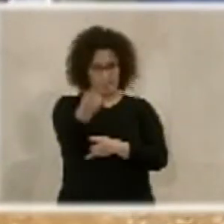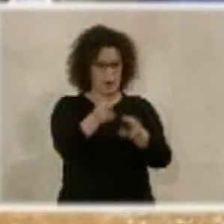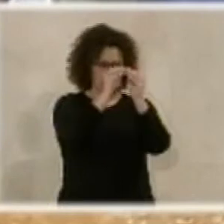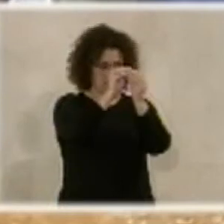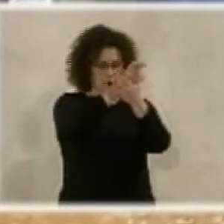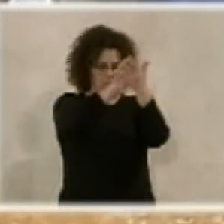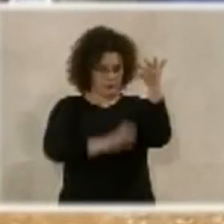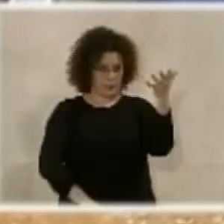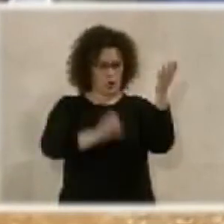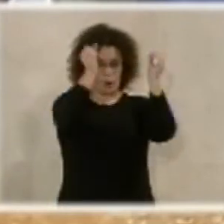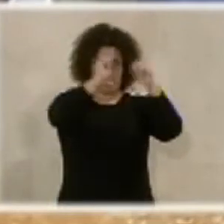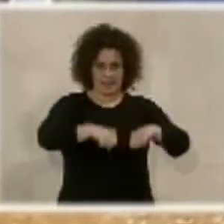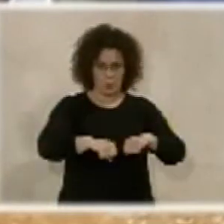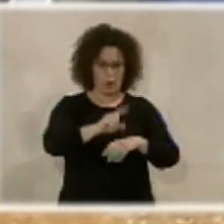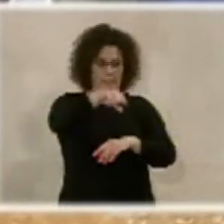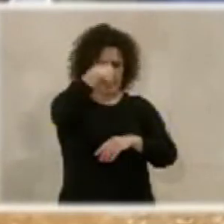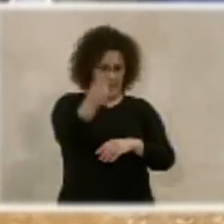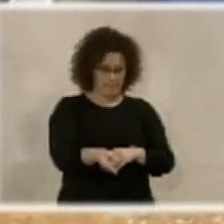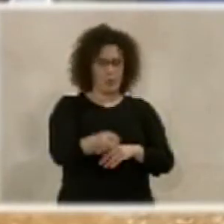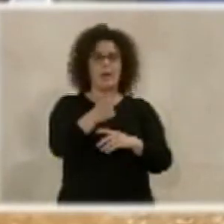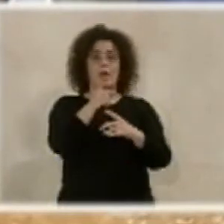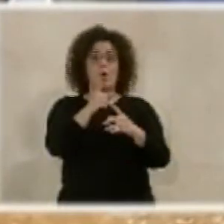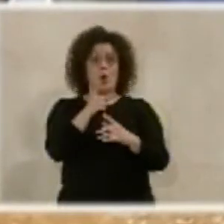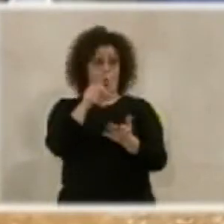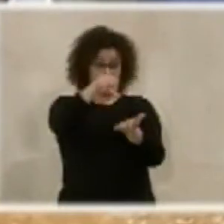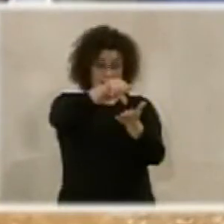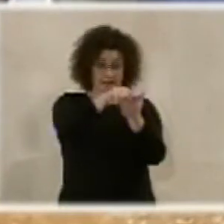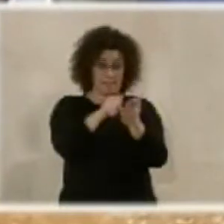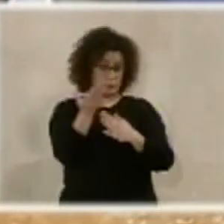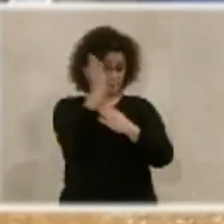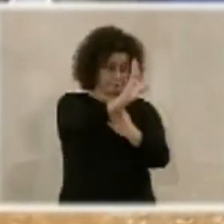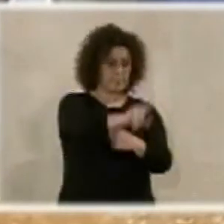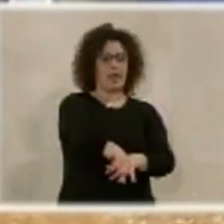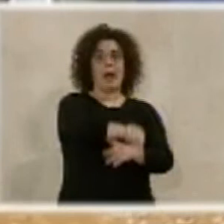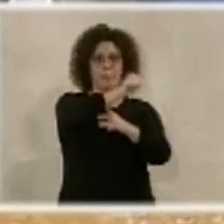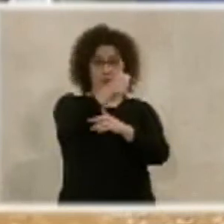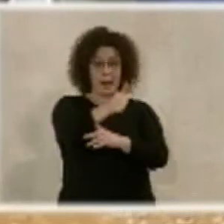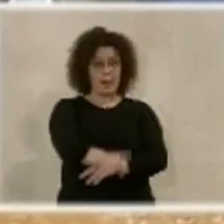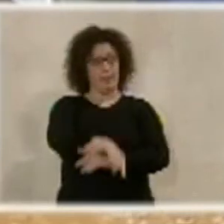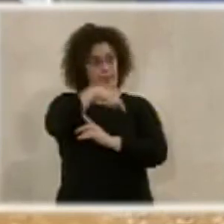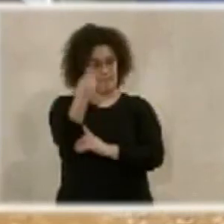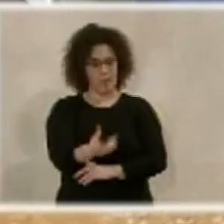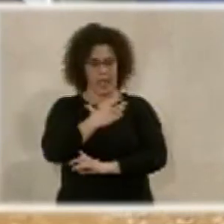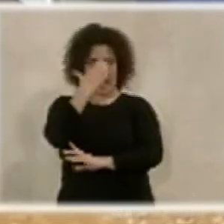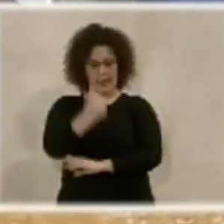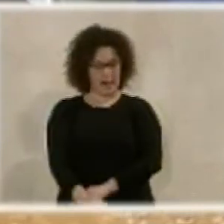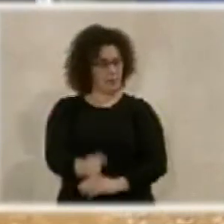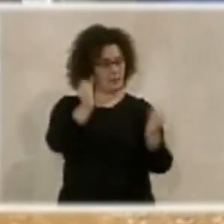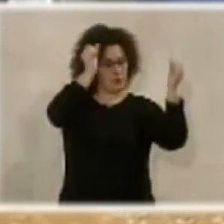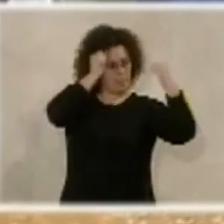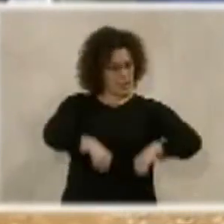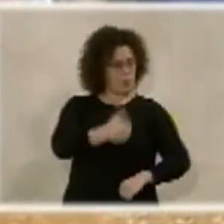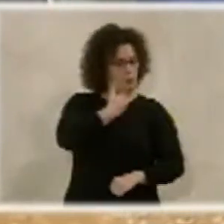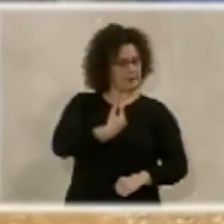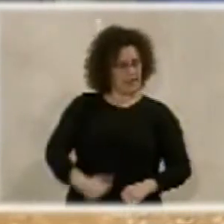convenio. Después de eso, llevamos a la gerencia de urbanismo el convenio y se aprobó. Después de eso, el alcalde firmó el convenio con el propietario de los caminos